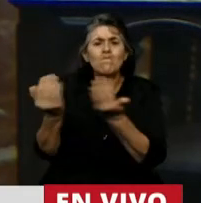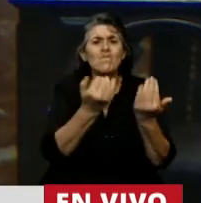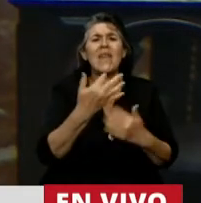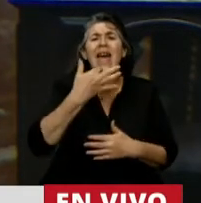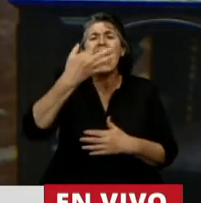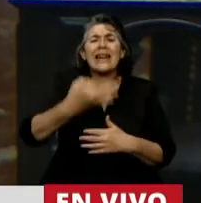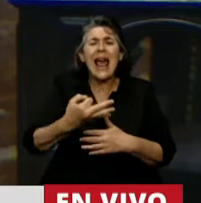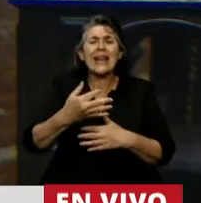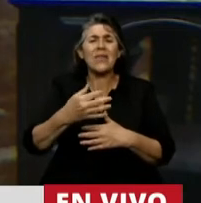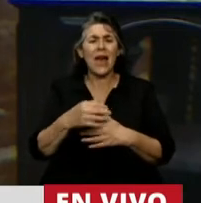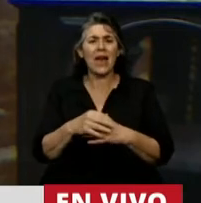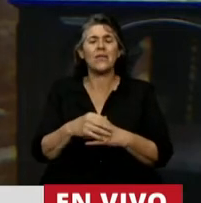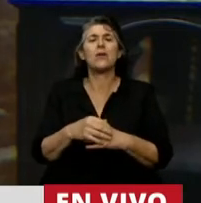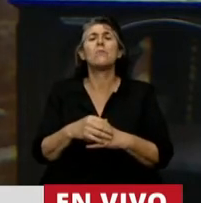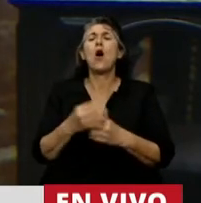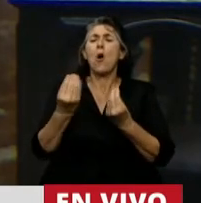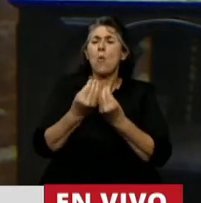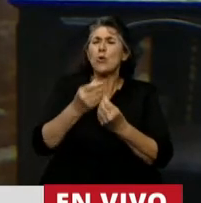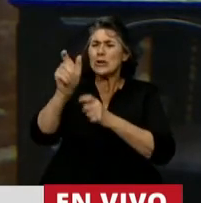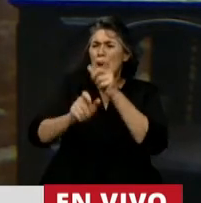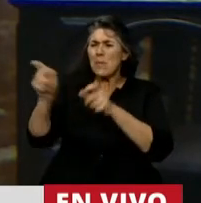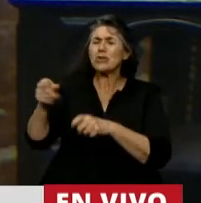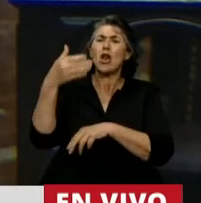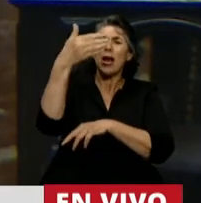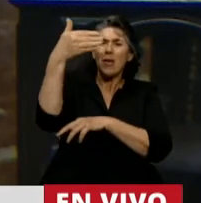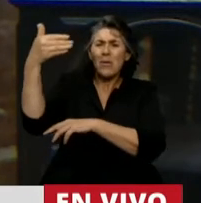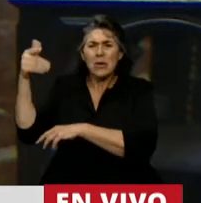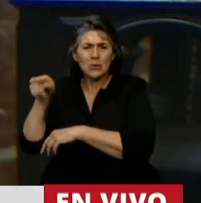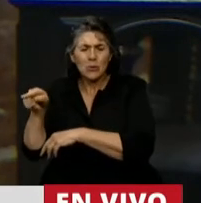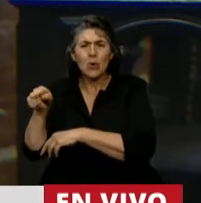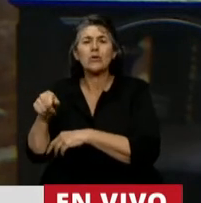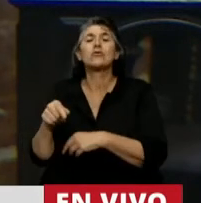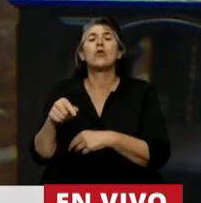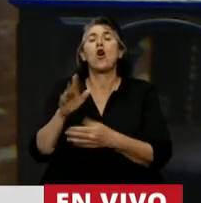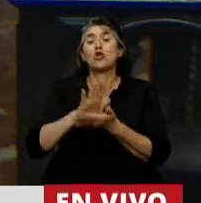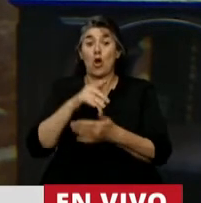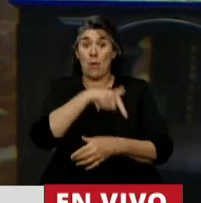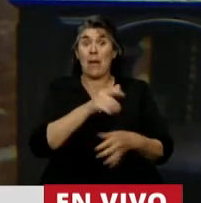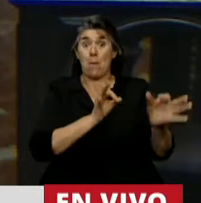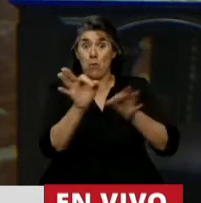Noto que en muchos de los discursos que se hacen y en las discusiones que hay respecto de este proyecto